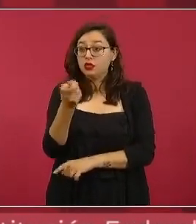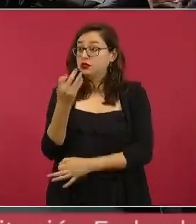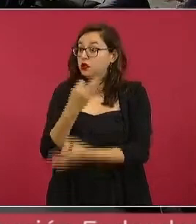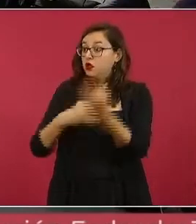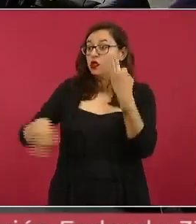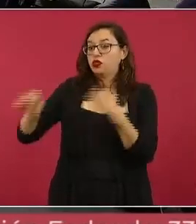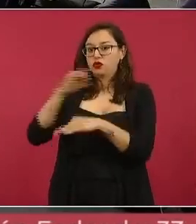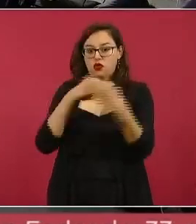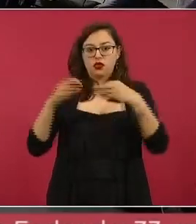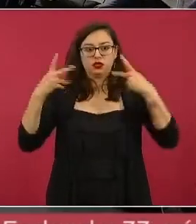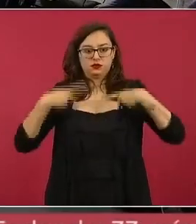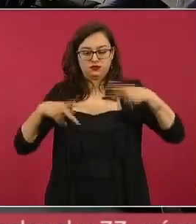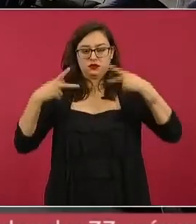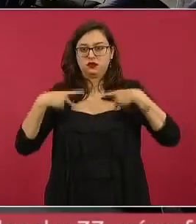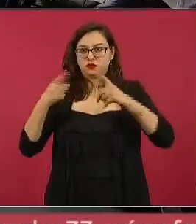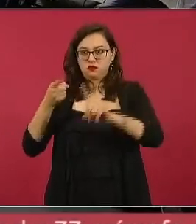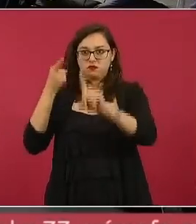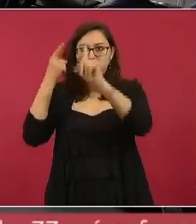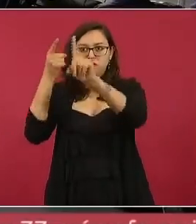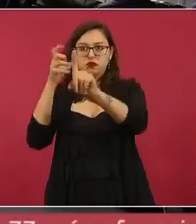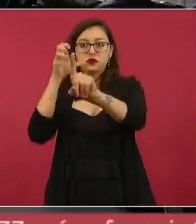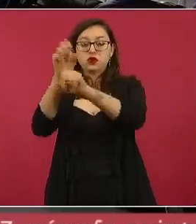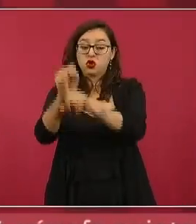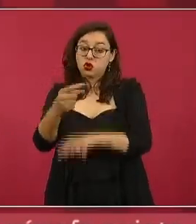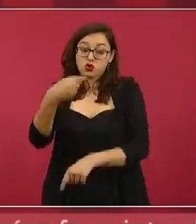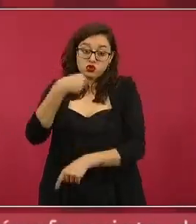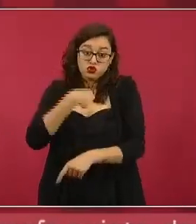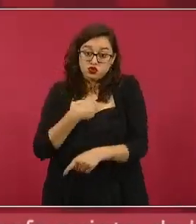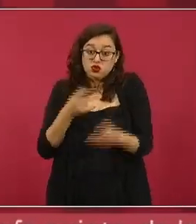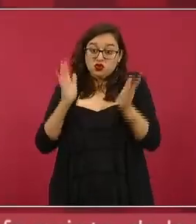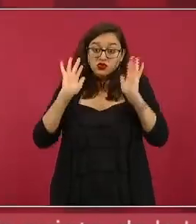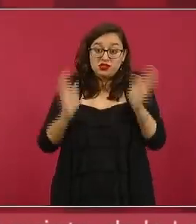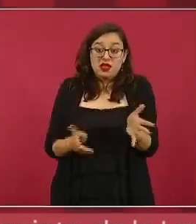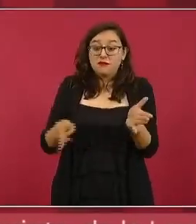yo sostengo que la violencia no se puede enfrentar con la violencia